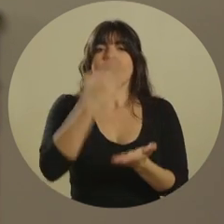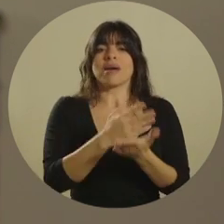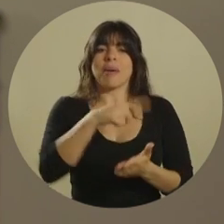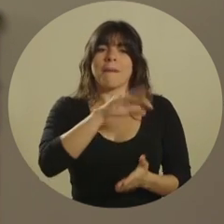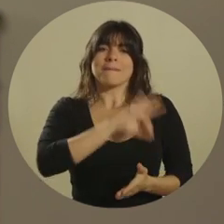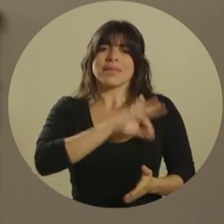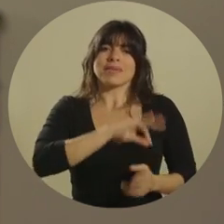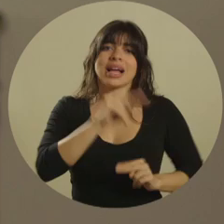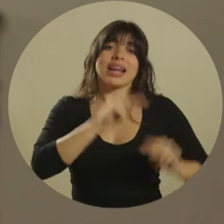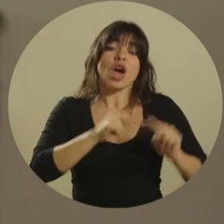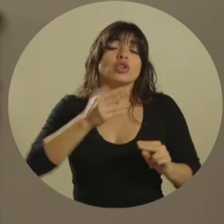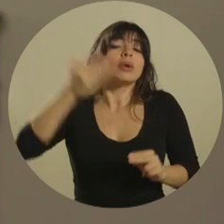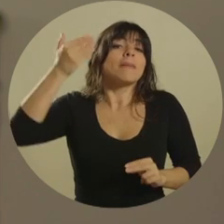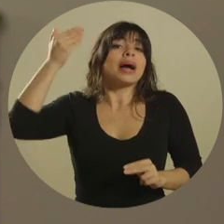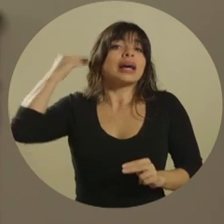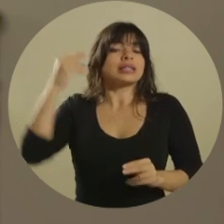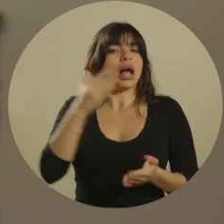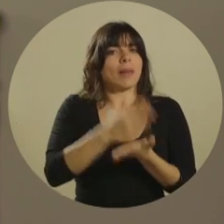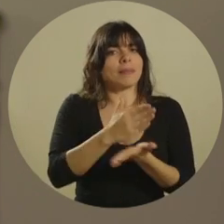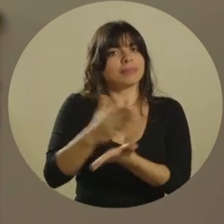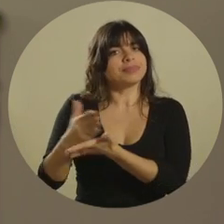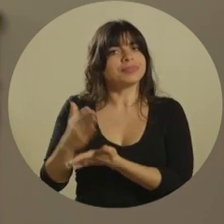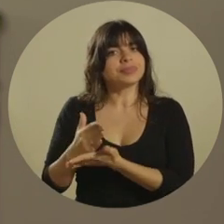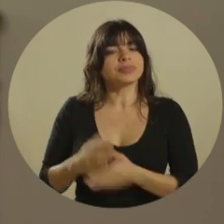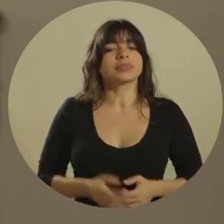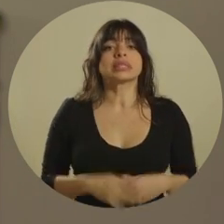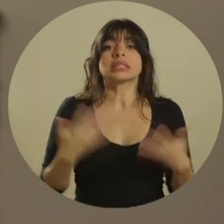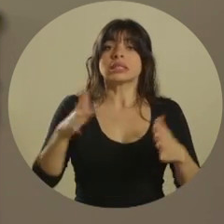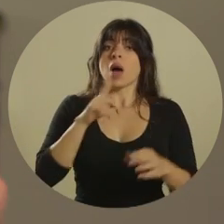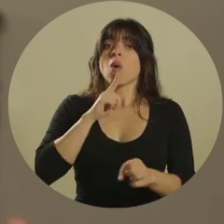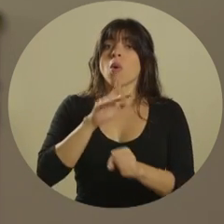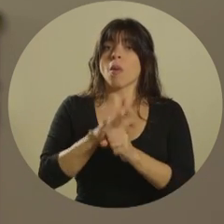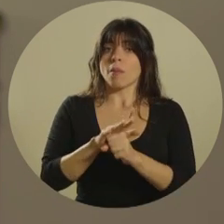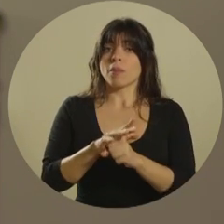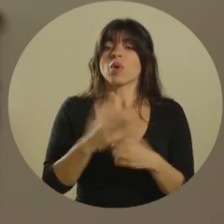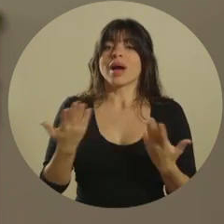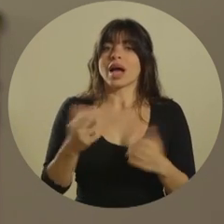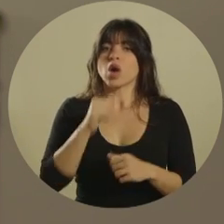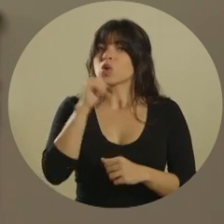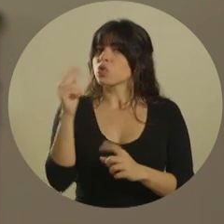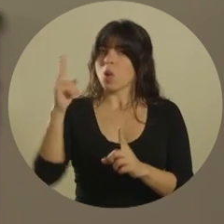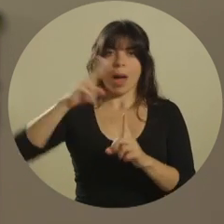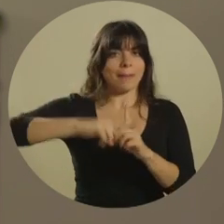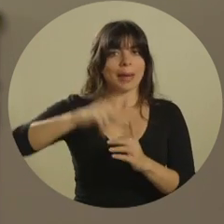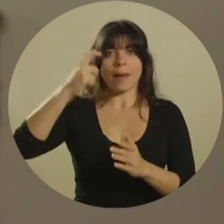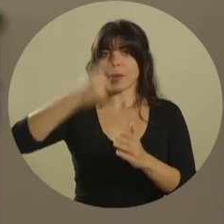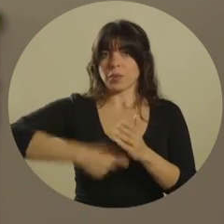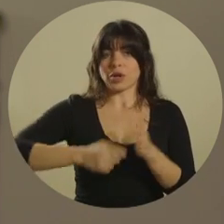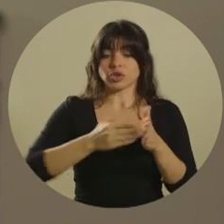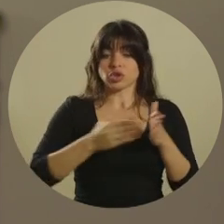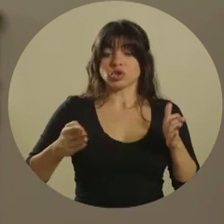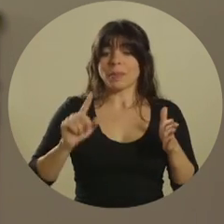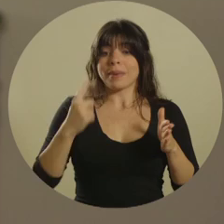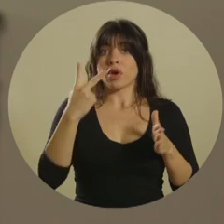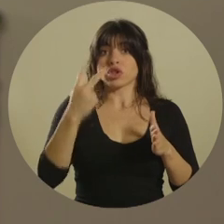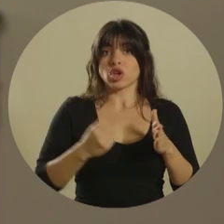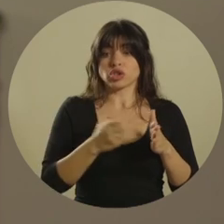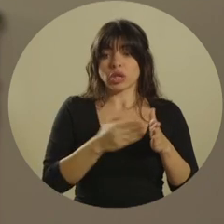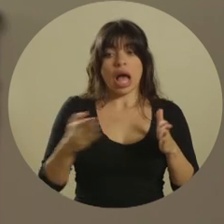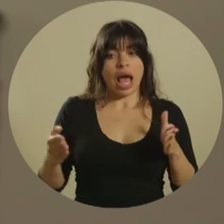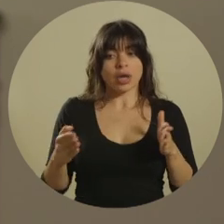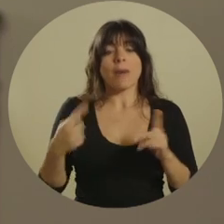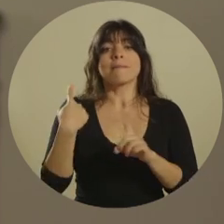freno a esos privilegios negociados en el pasado. Cumplimos la promesa de no aplicar impuestos durante los dos primeros años,